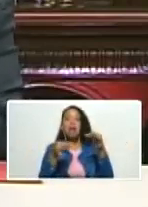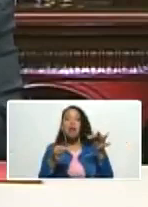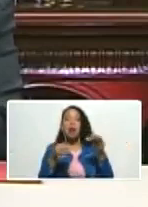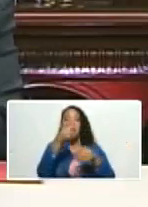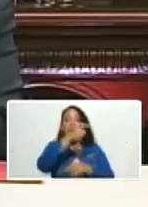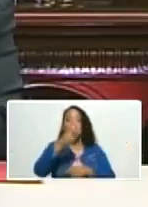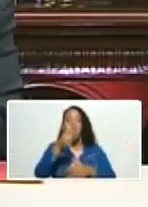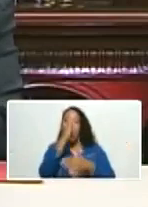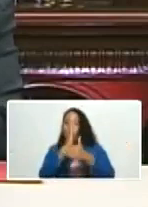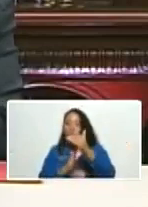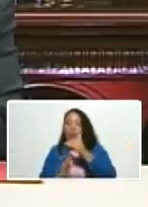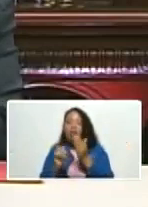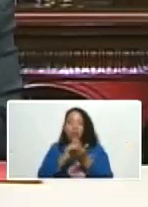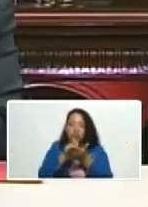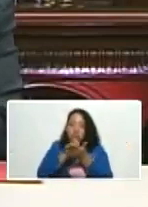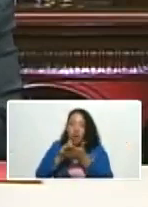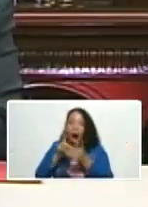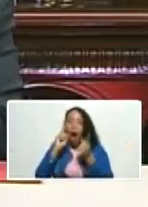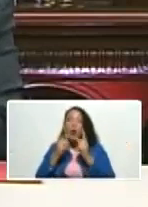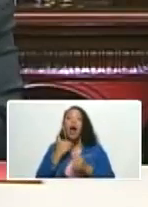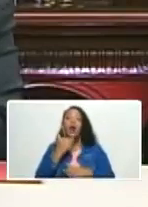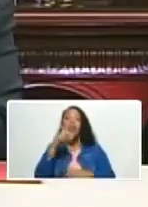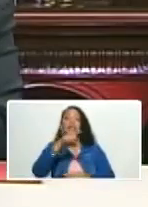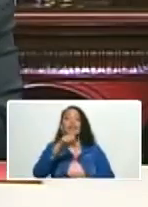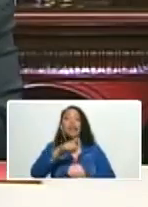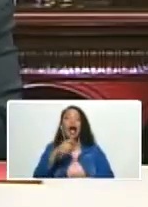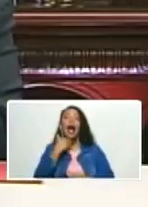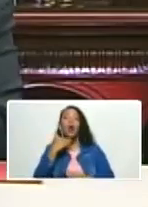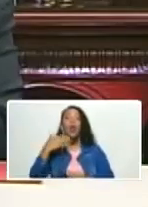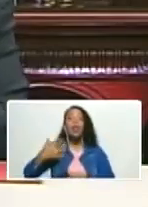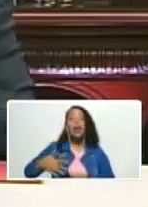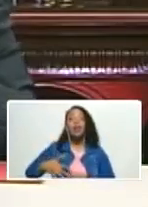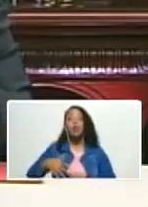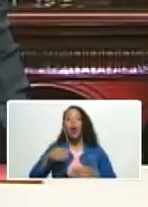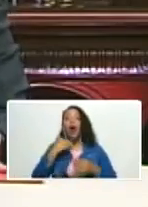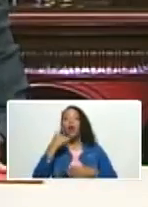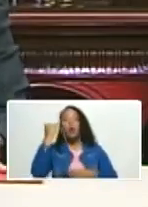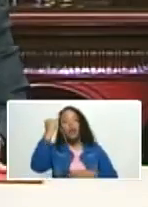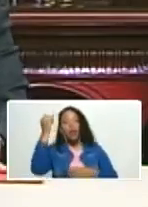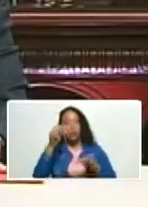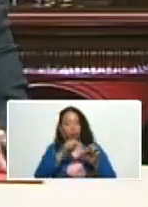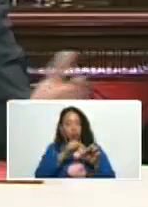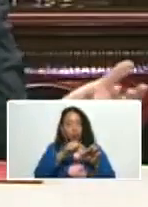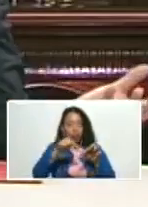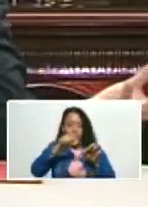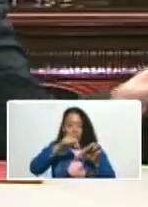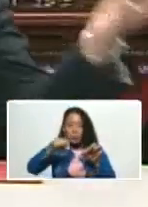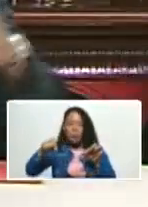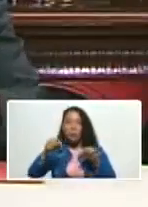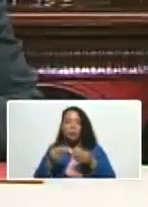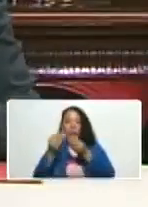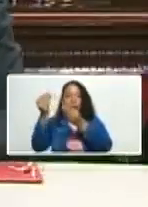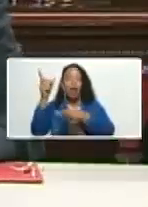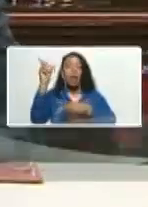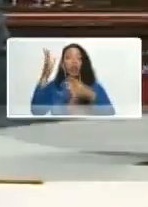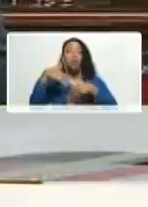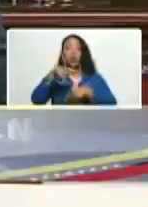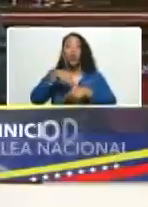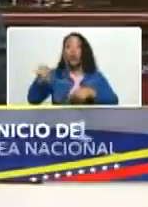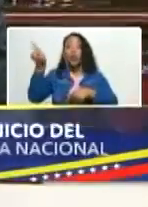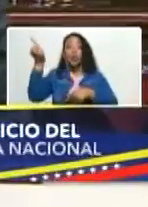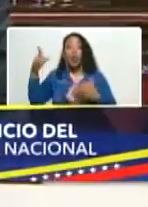que escribía alguna necesidad algún derecho alguna idea y todo eso lo incorporamos